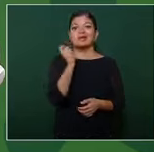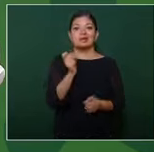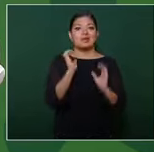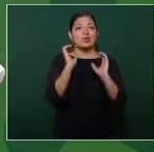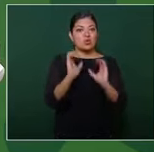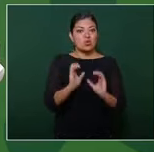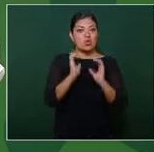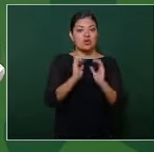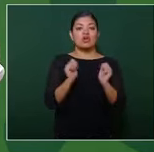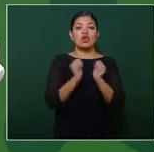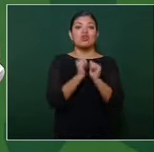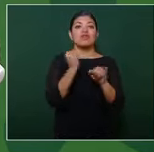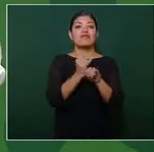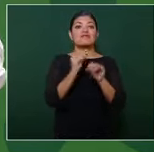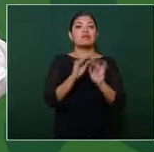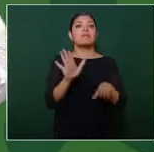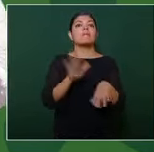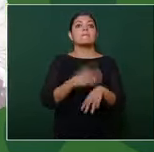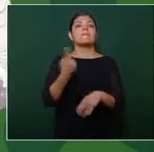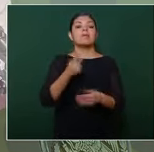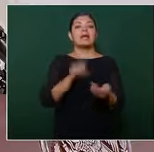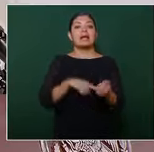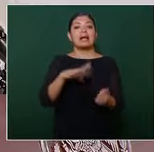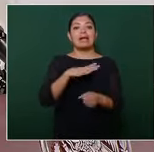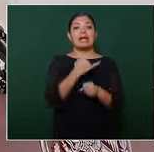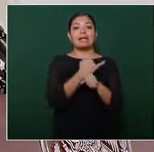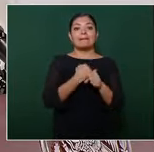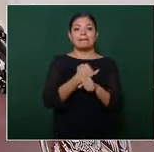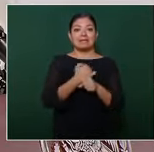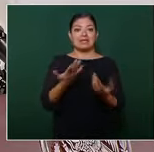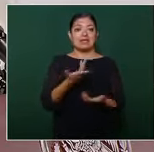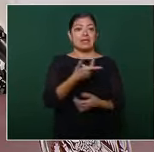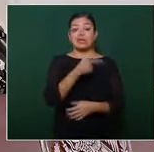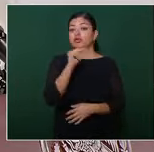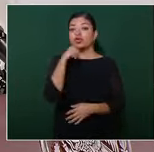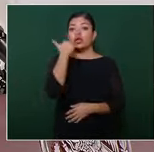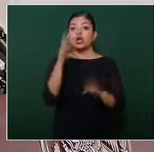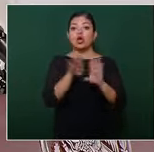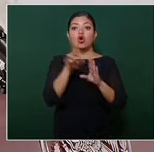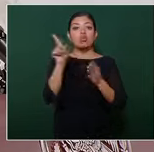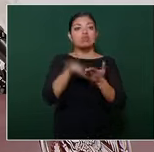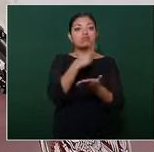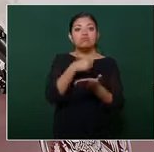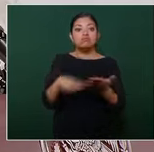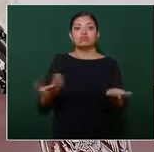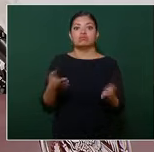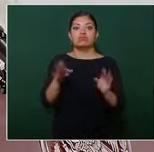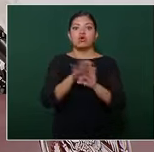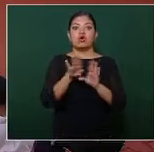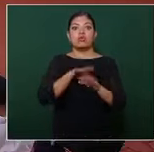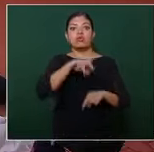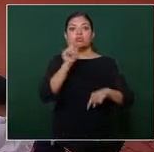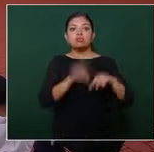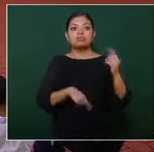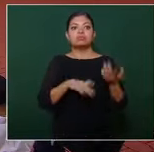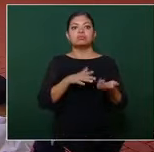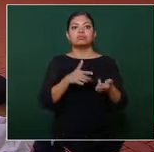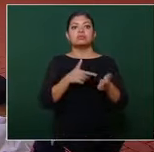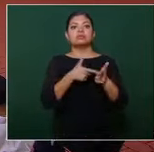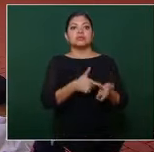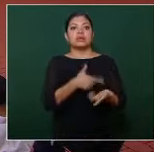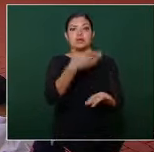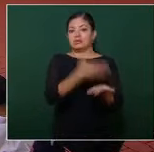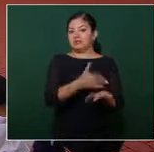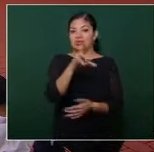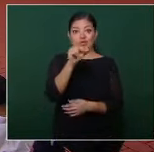información que se da, porque hay una investigación en curso y no se quiere agotar, no se quiere cancelar ni descartar ninguna línea de investigación. Vamos a ir a